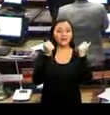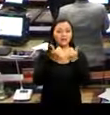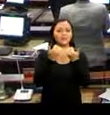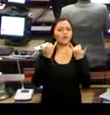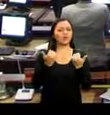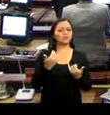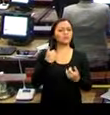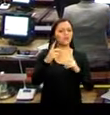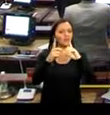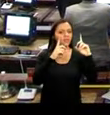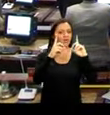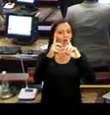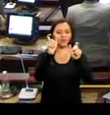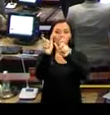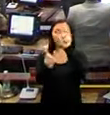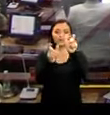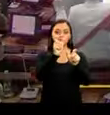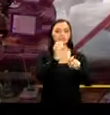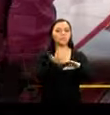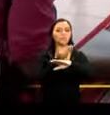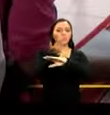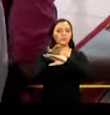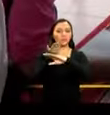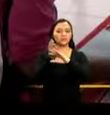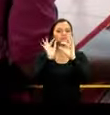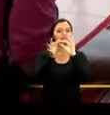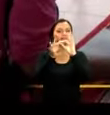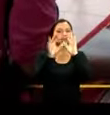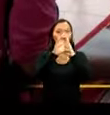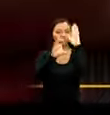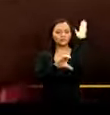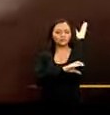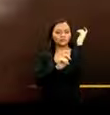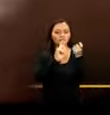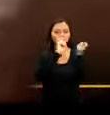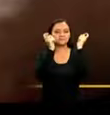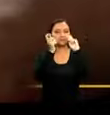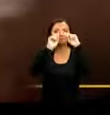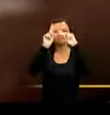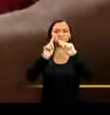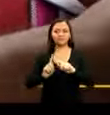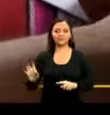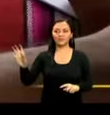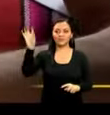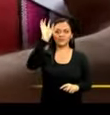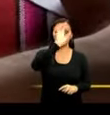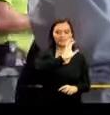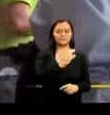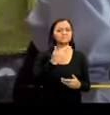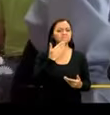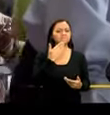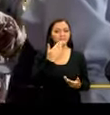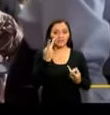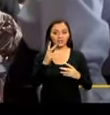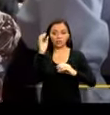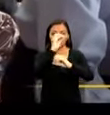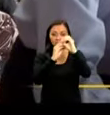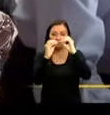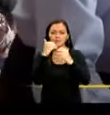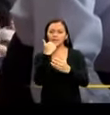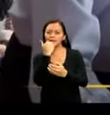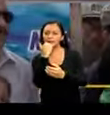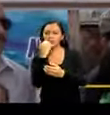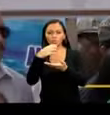La Asamblea Nacional genera el diálogo ciudadano sobre las propuestas de la enmienda constitucional en varias provincias del país, para recibir